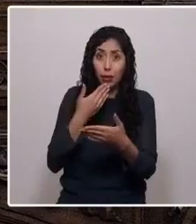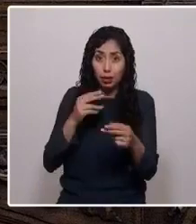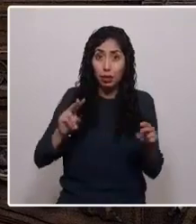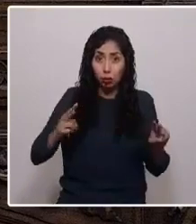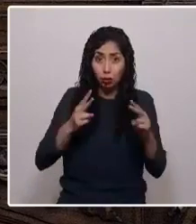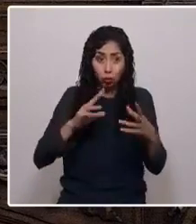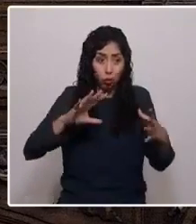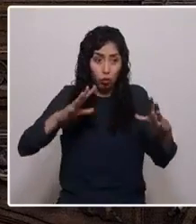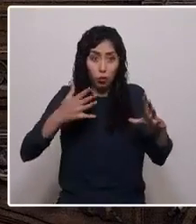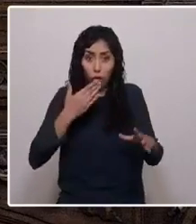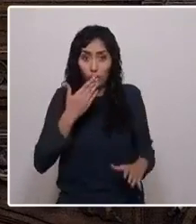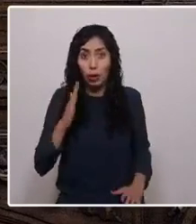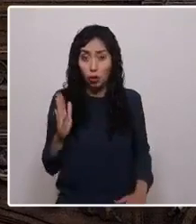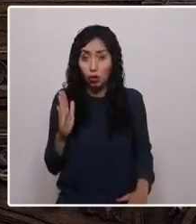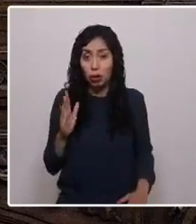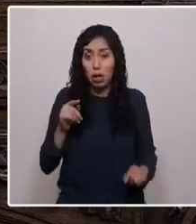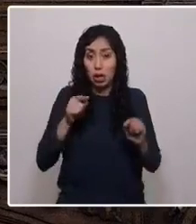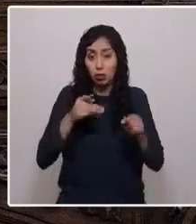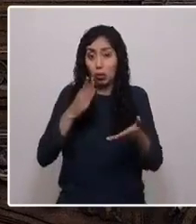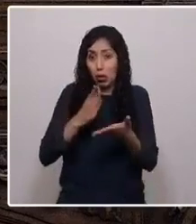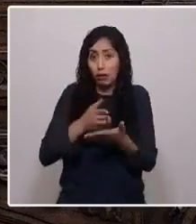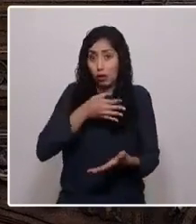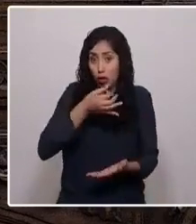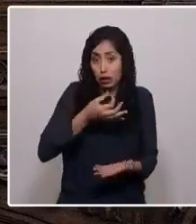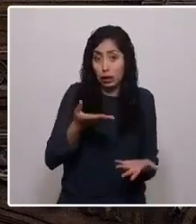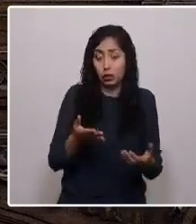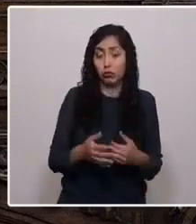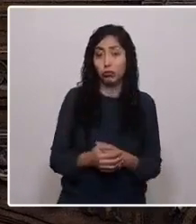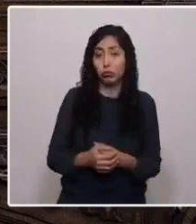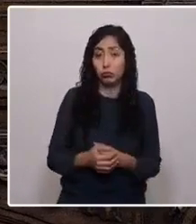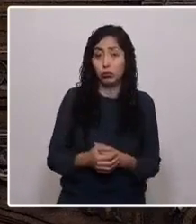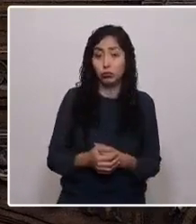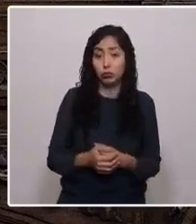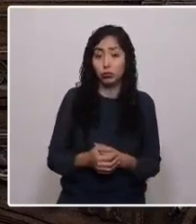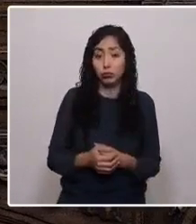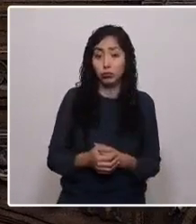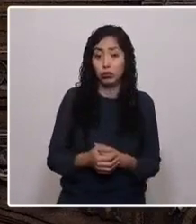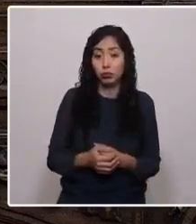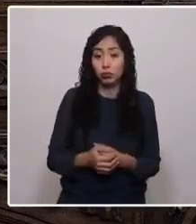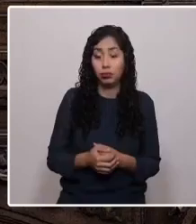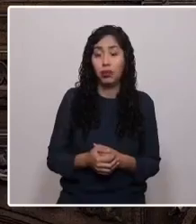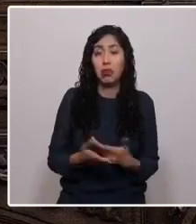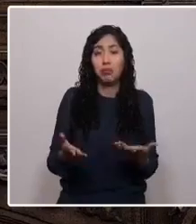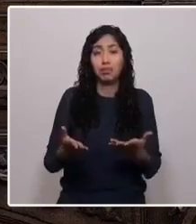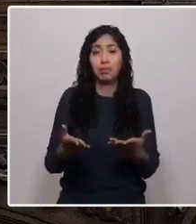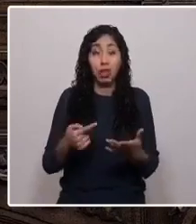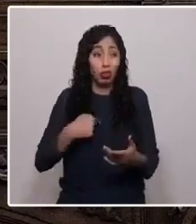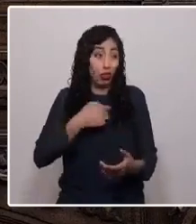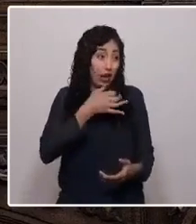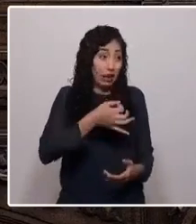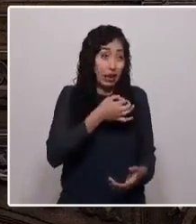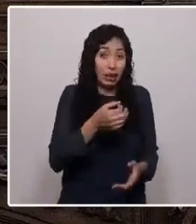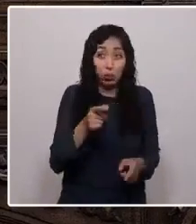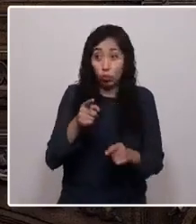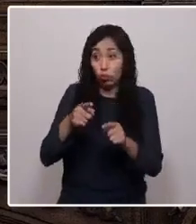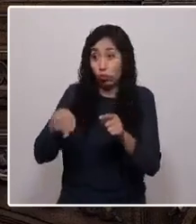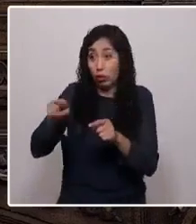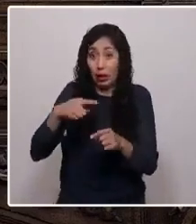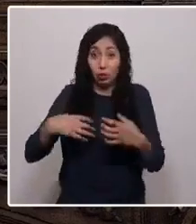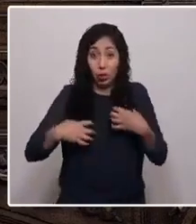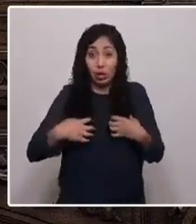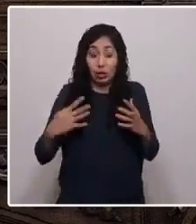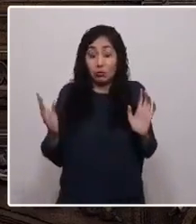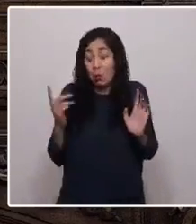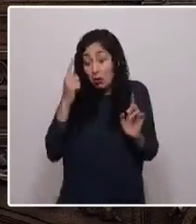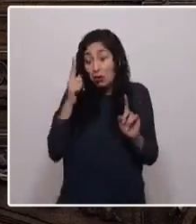Y eso hay que decirlo con todas sus letras. Va a sonar pedestre lo que voy a decir ahora, lo digo a conciencia,